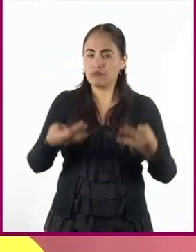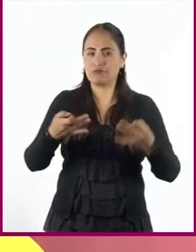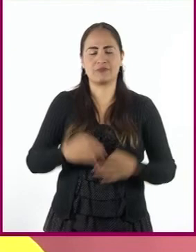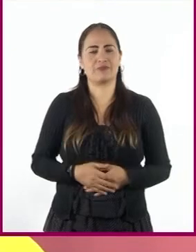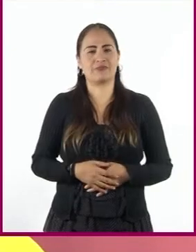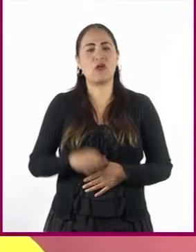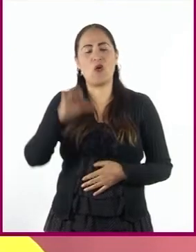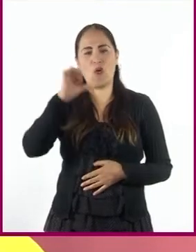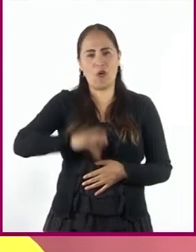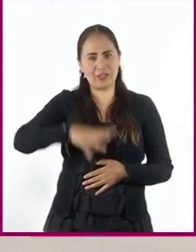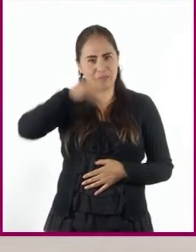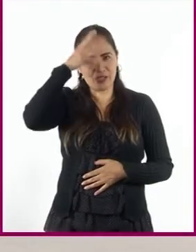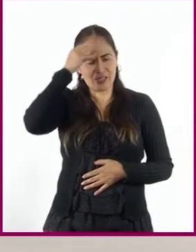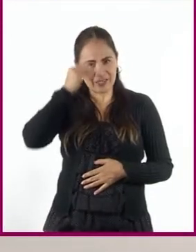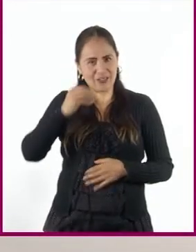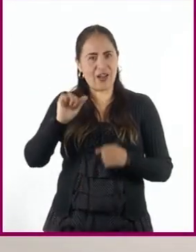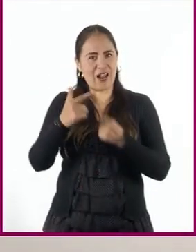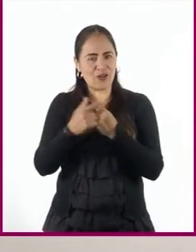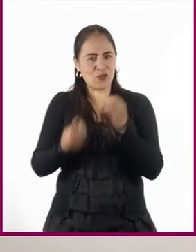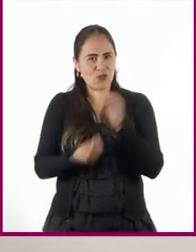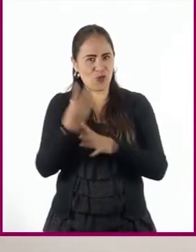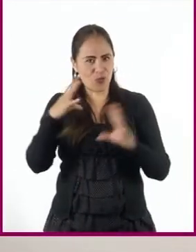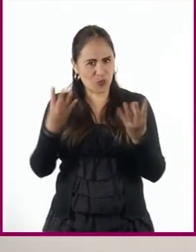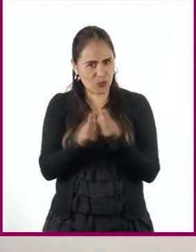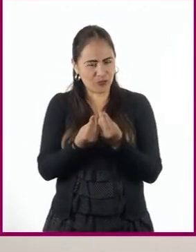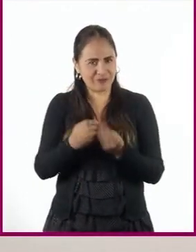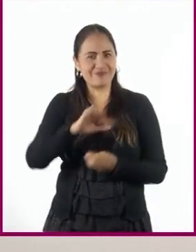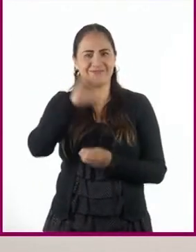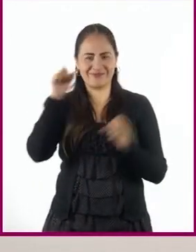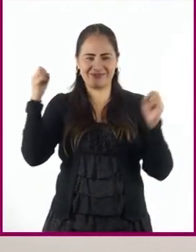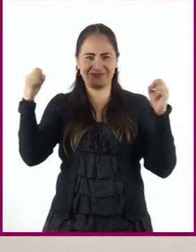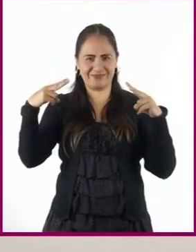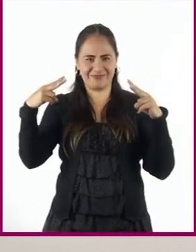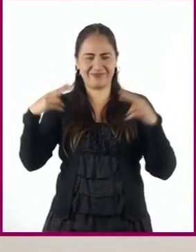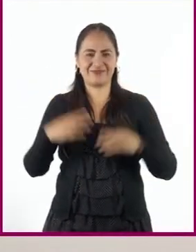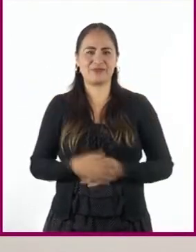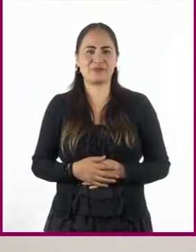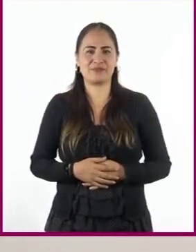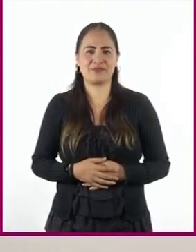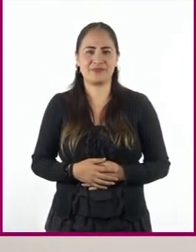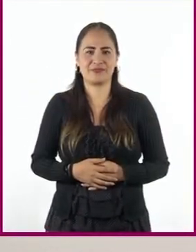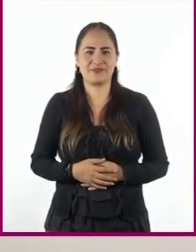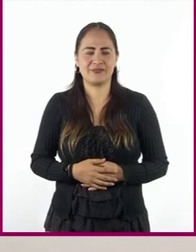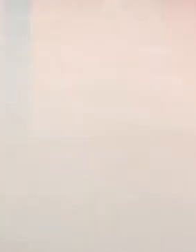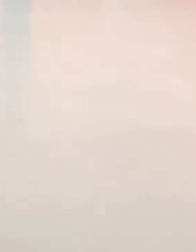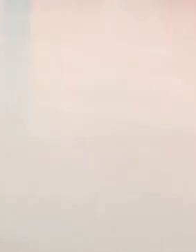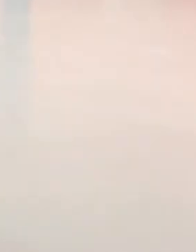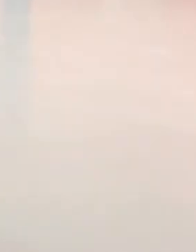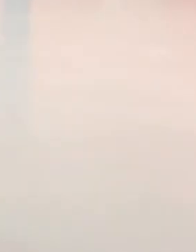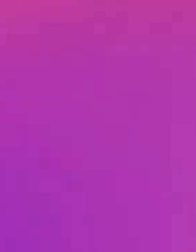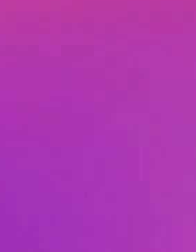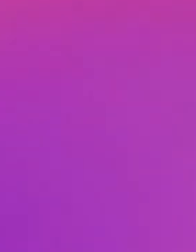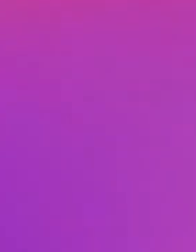aprendido algo nuevo juntos! ¡Hasta la próxima! Ahora sí, profesor. Finalmente.